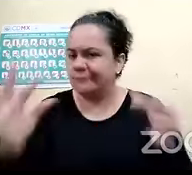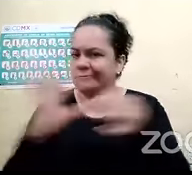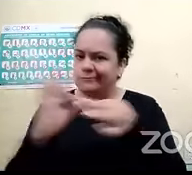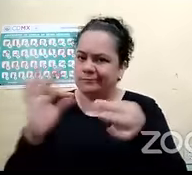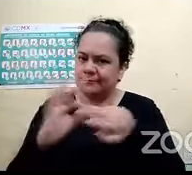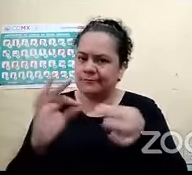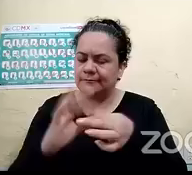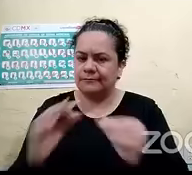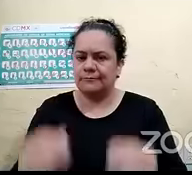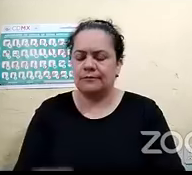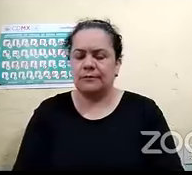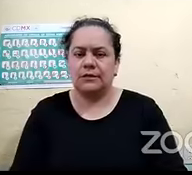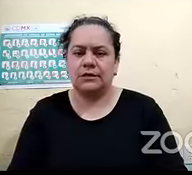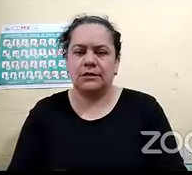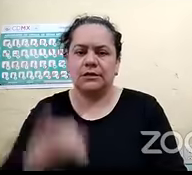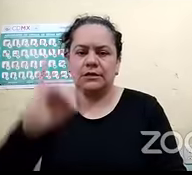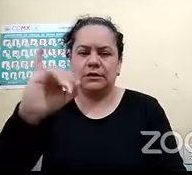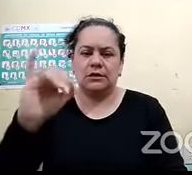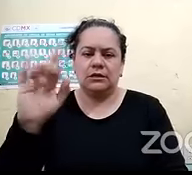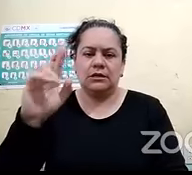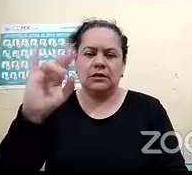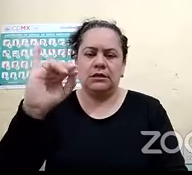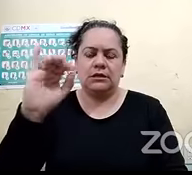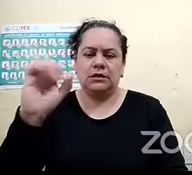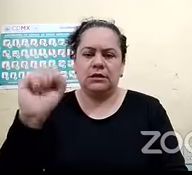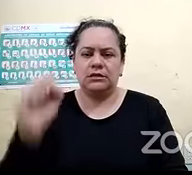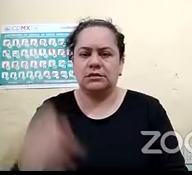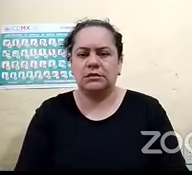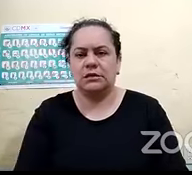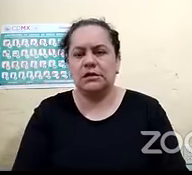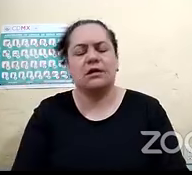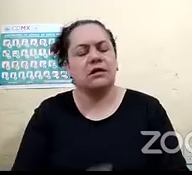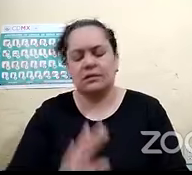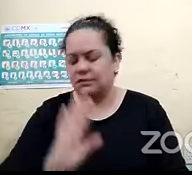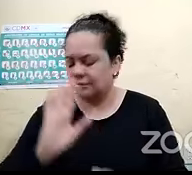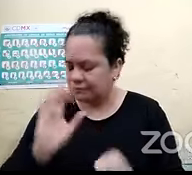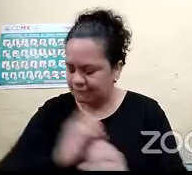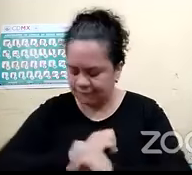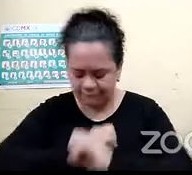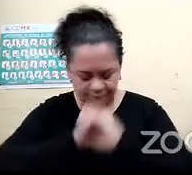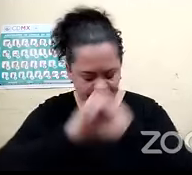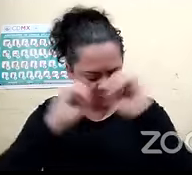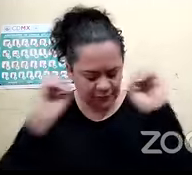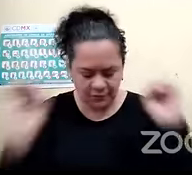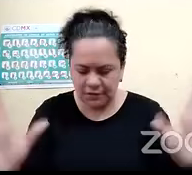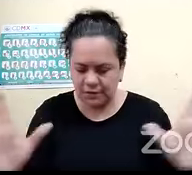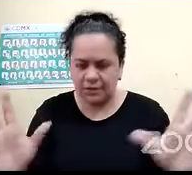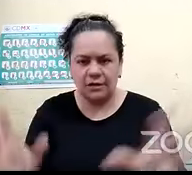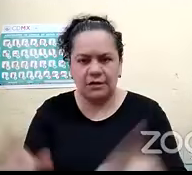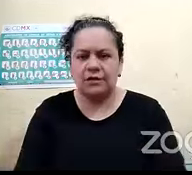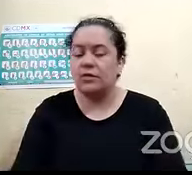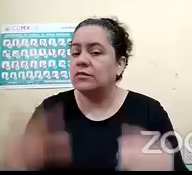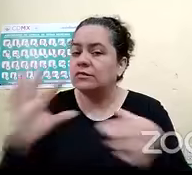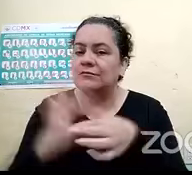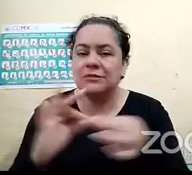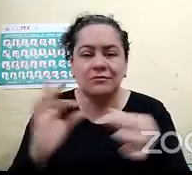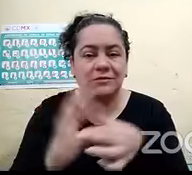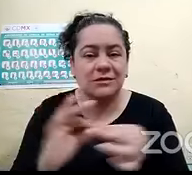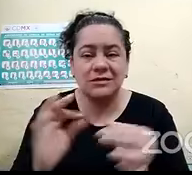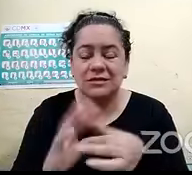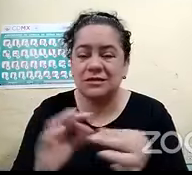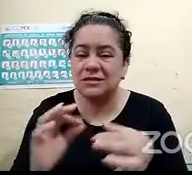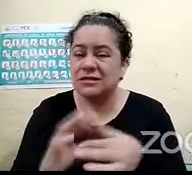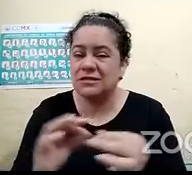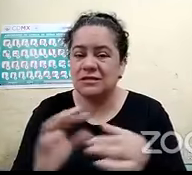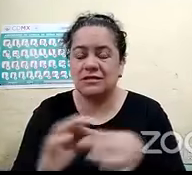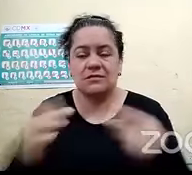Iris sí claro efectivamente la explicación es muy importante para no ignorar lo que hay a tu alrededor